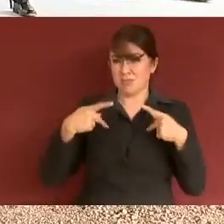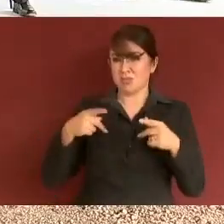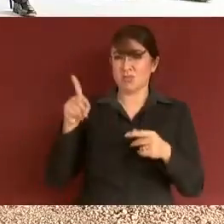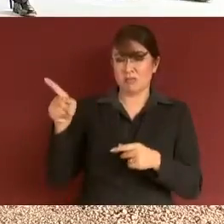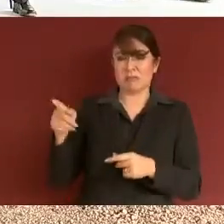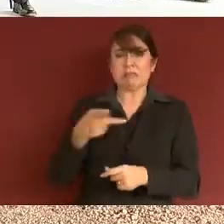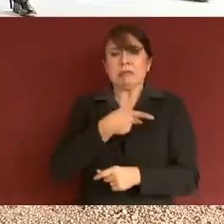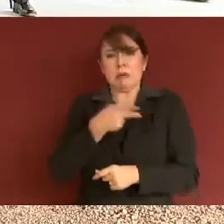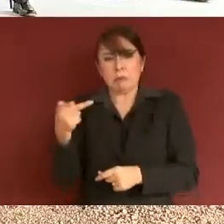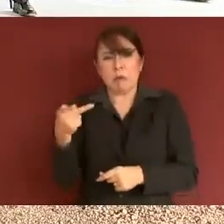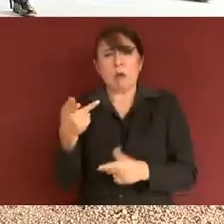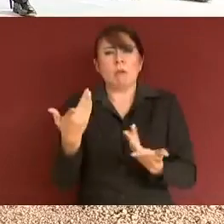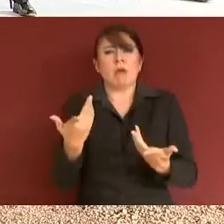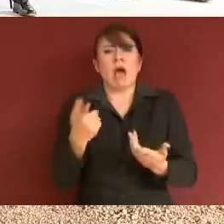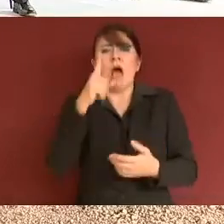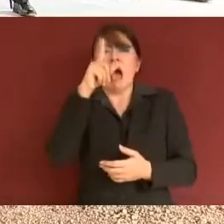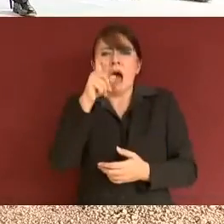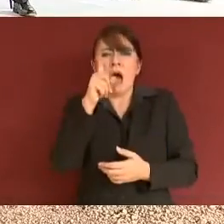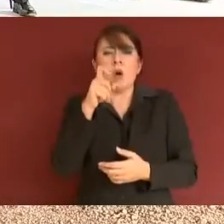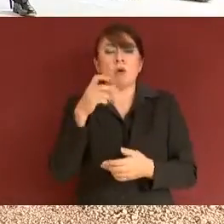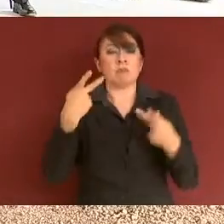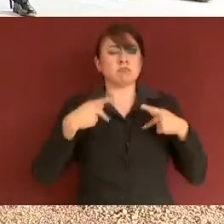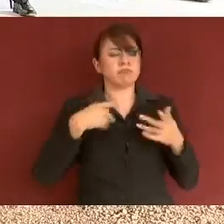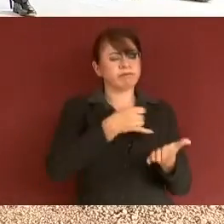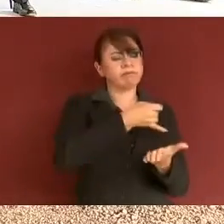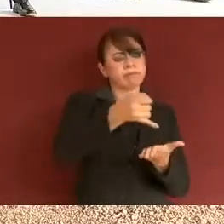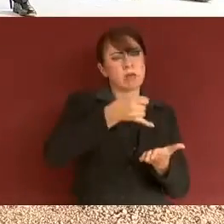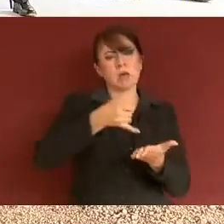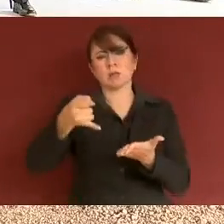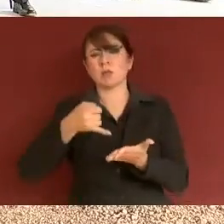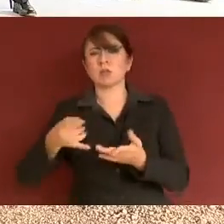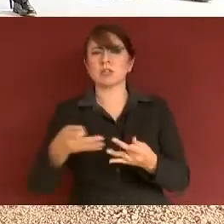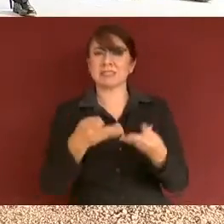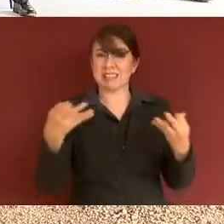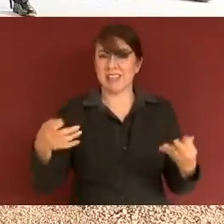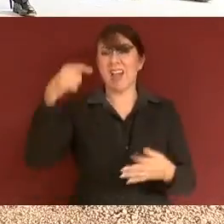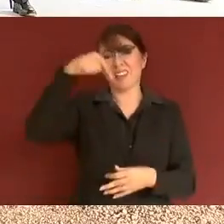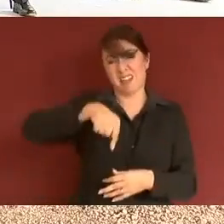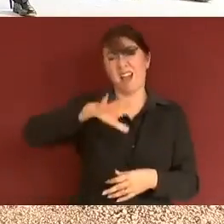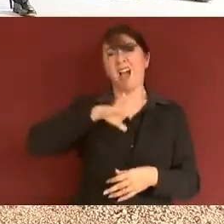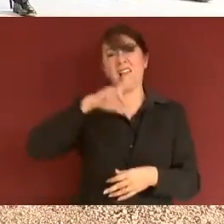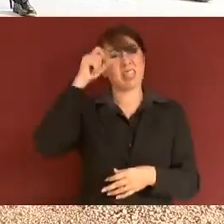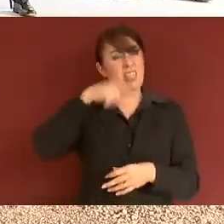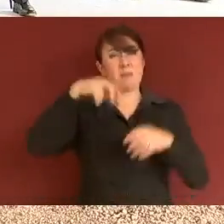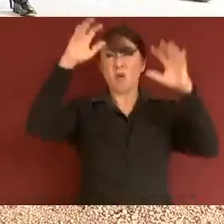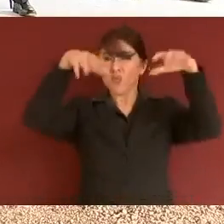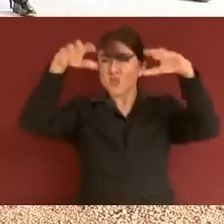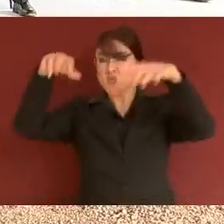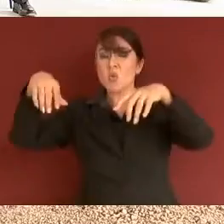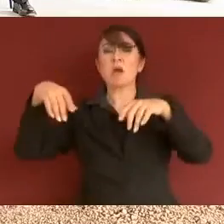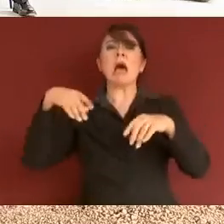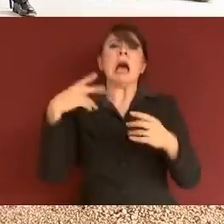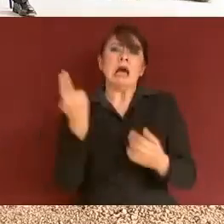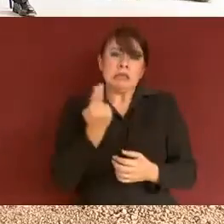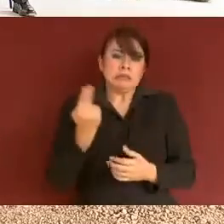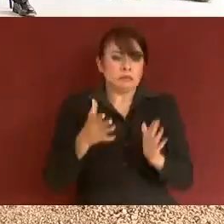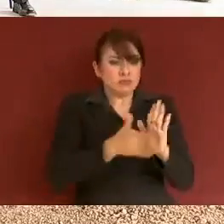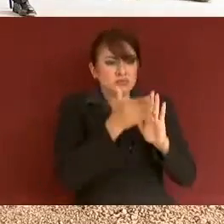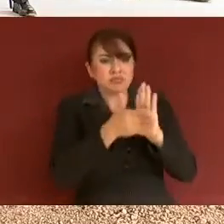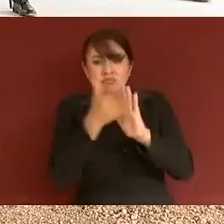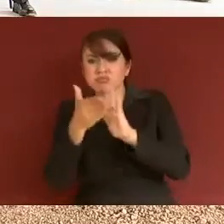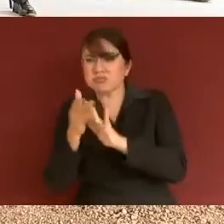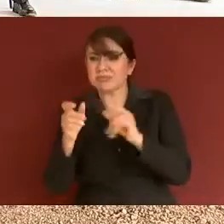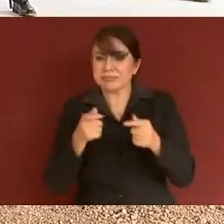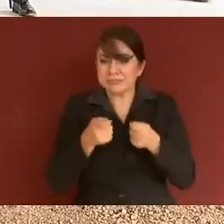entrega de agua a los agricultores, proteger, este es un estado que también sufre de lluvias, también hicimos varias obras de protección para control de